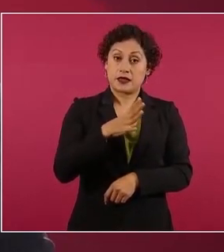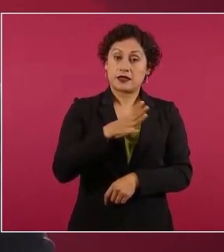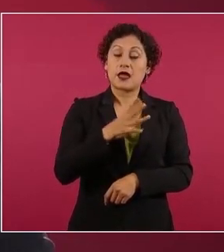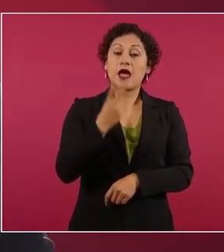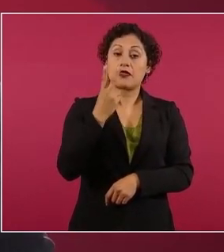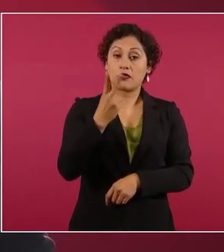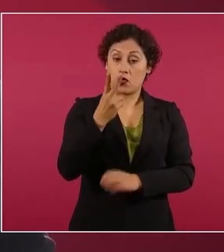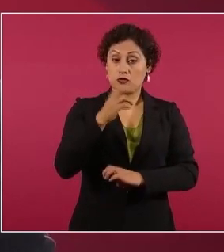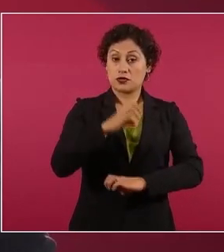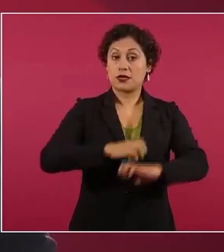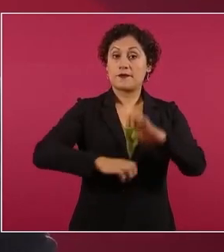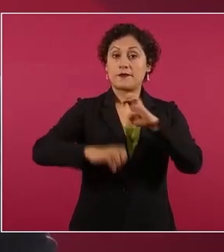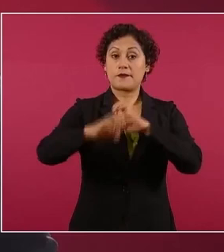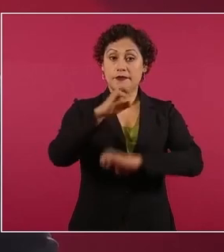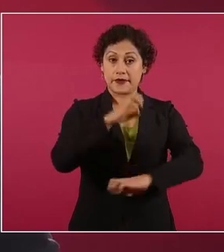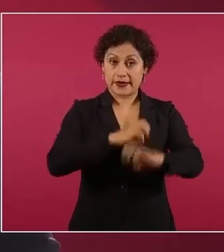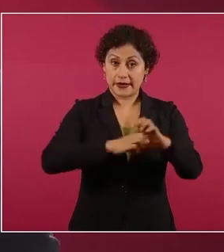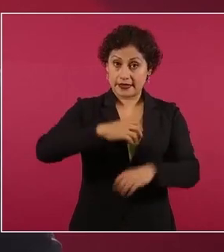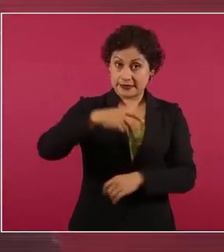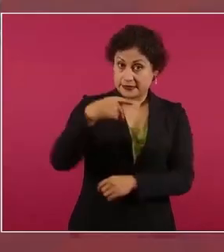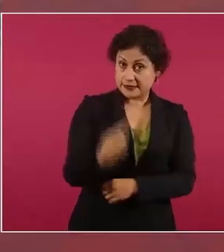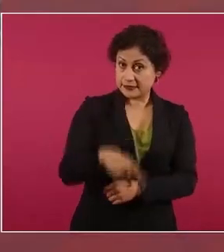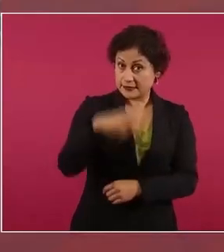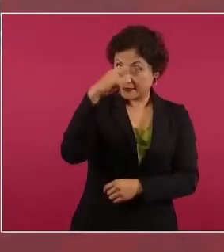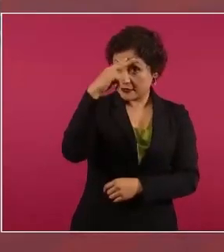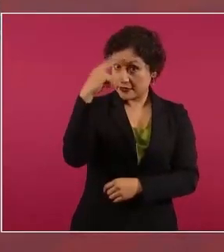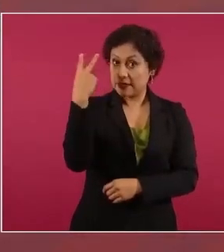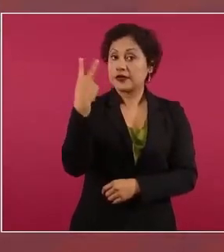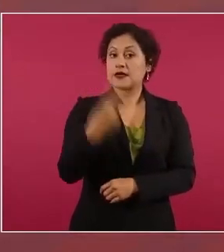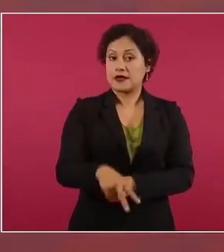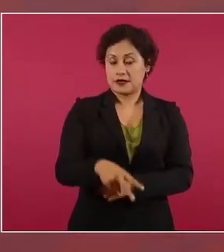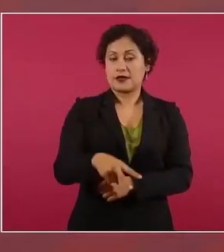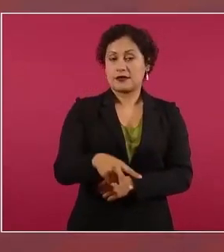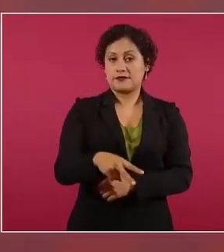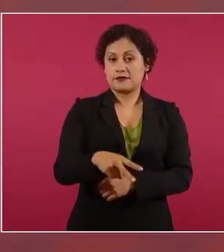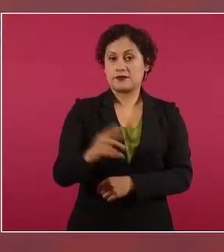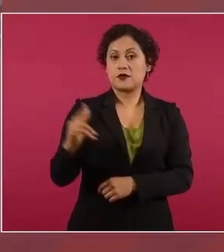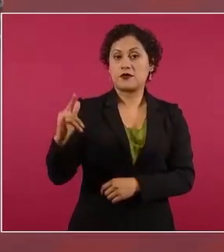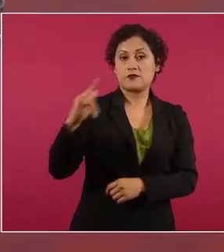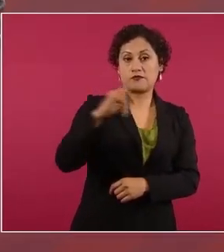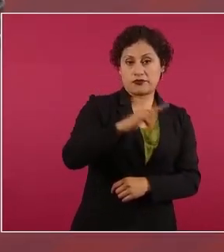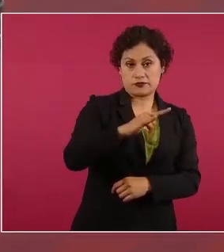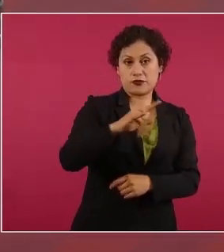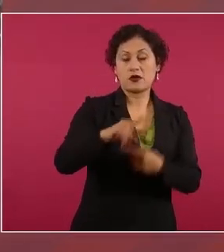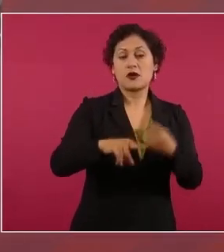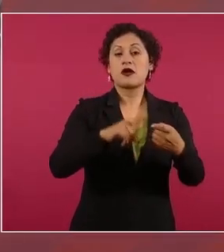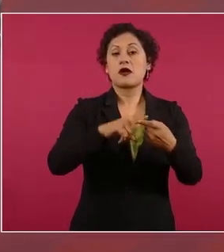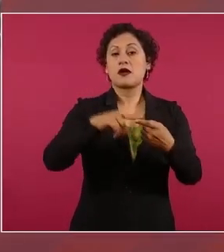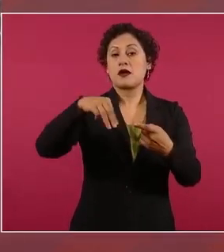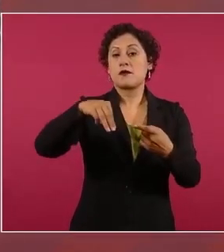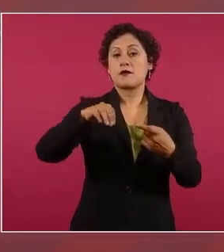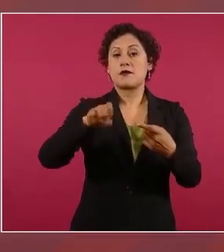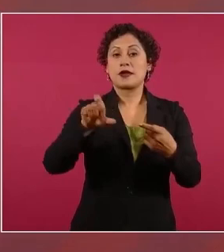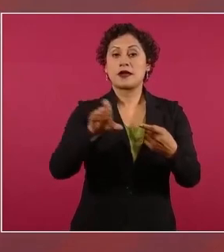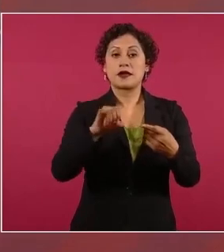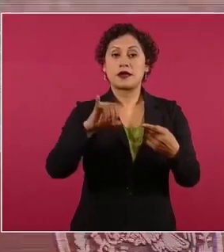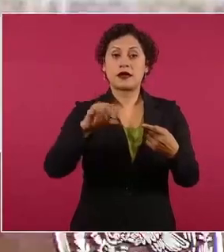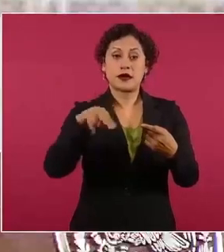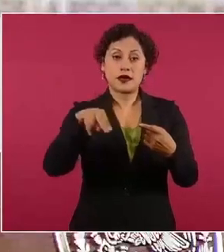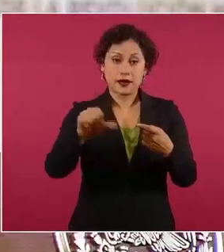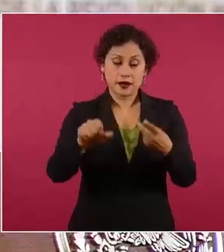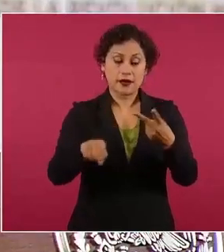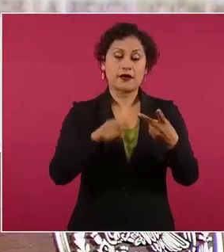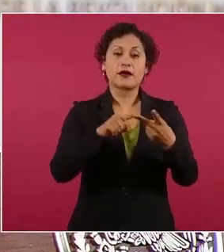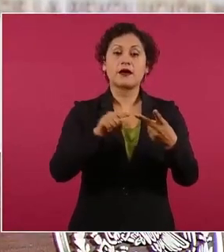de aviación mexicana y Aero México y las dos